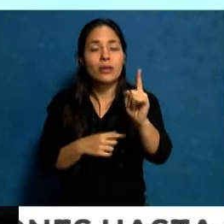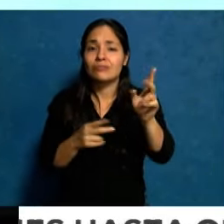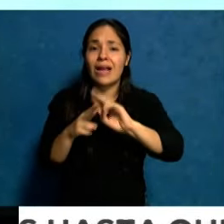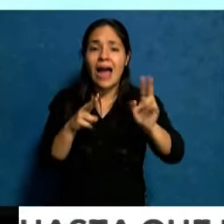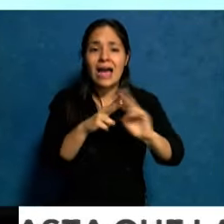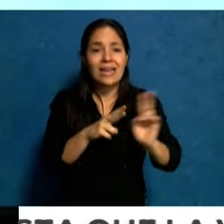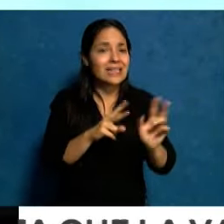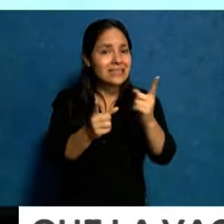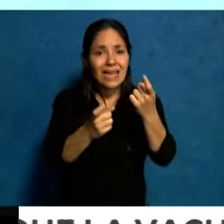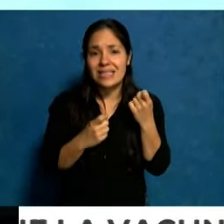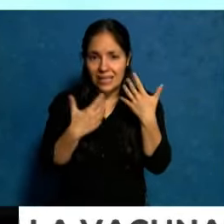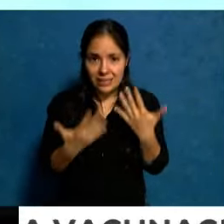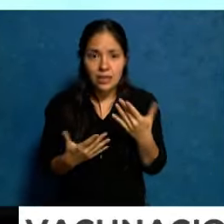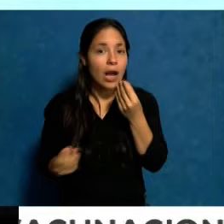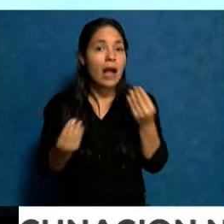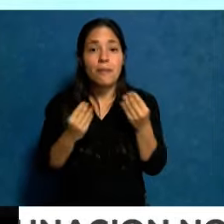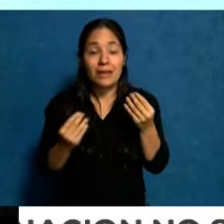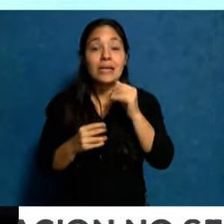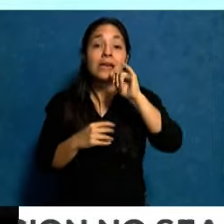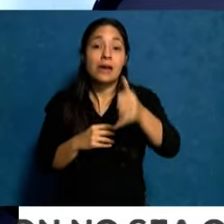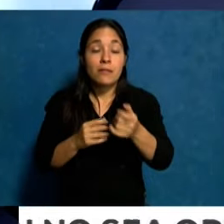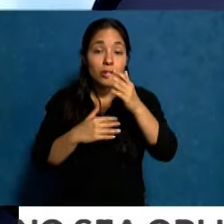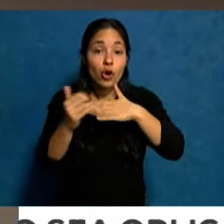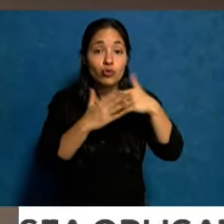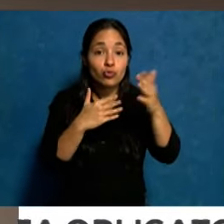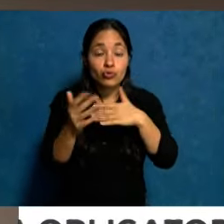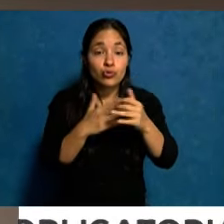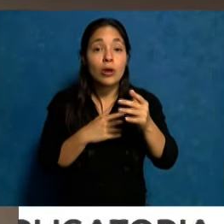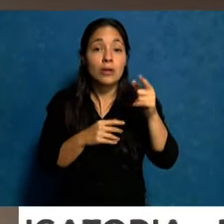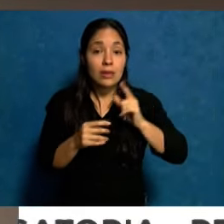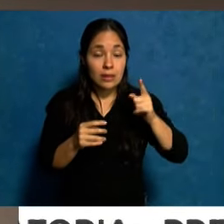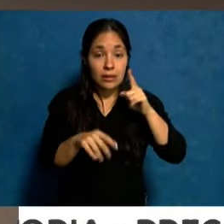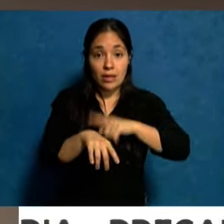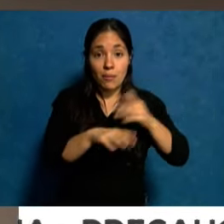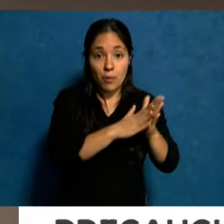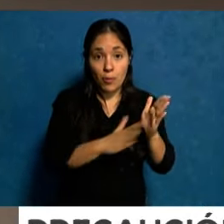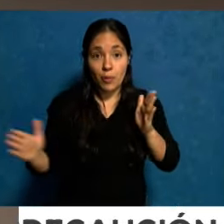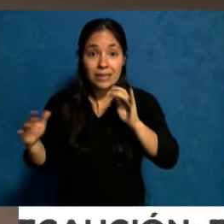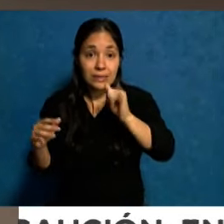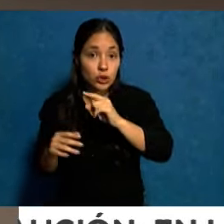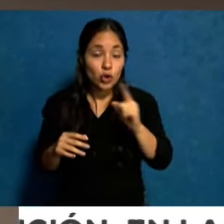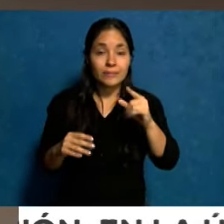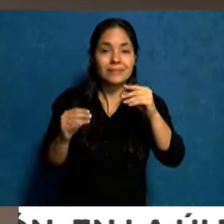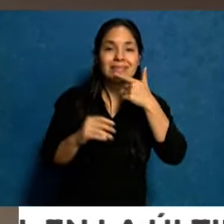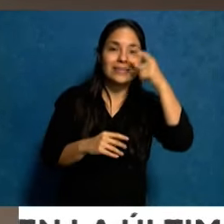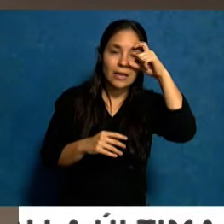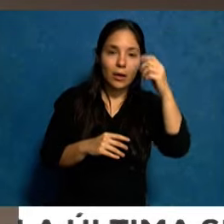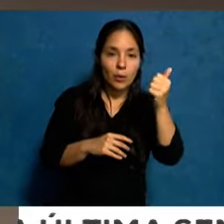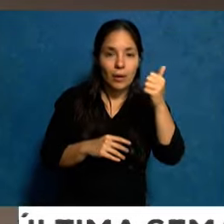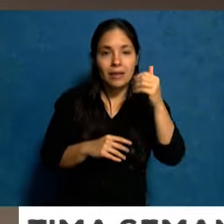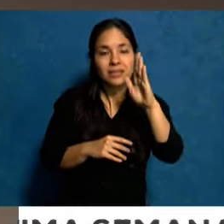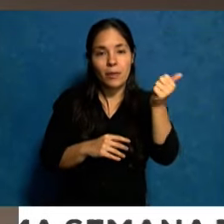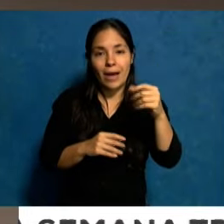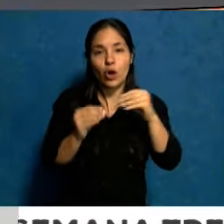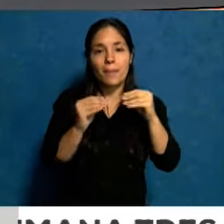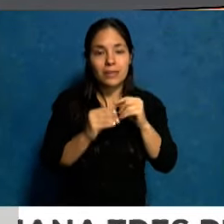arreglos importantes. ¿Qué va a pasar? ¿Se van a realizar obras durante este periodo estival? Eso es lo que anunció el gobierno,